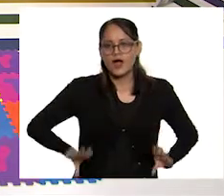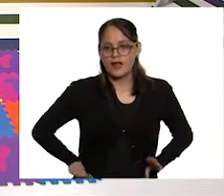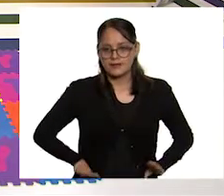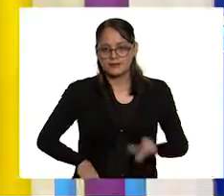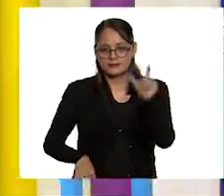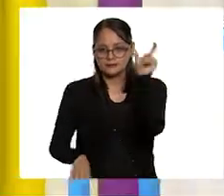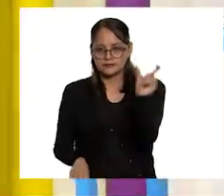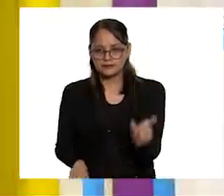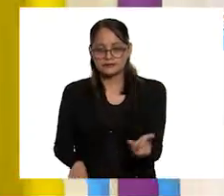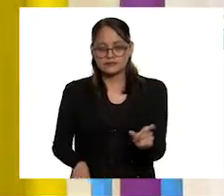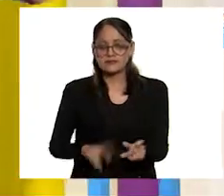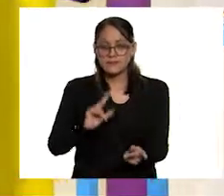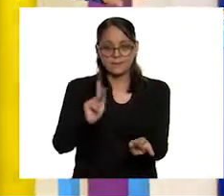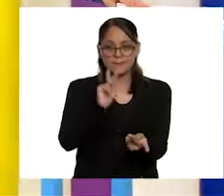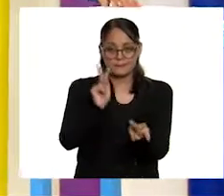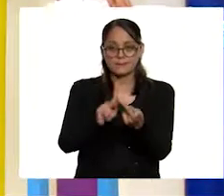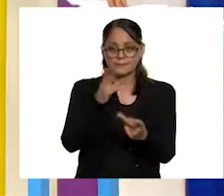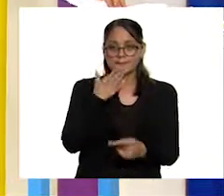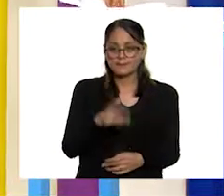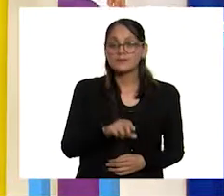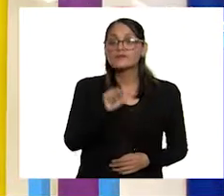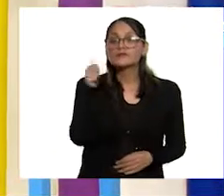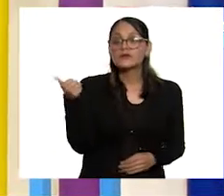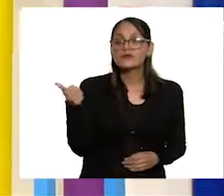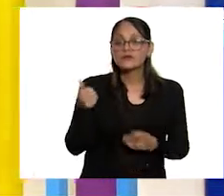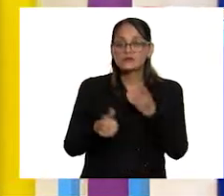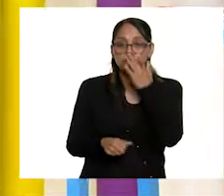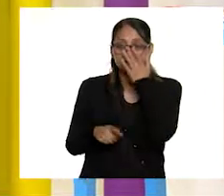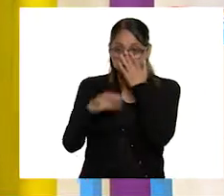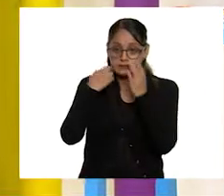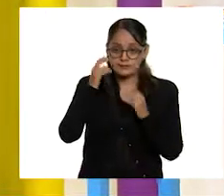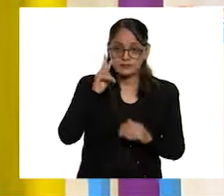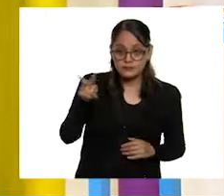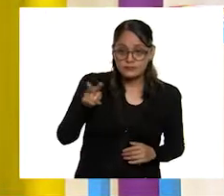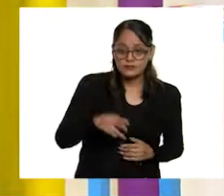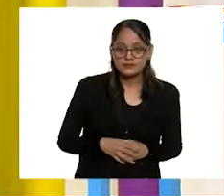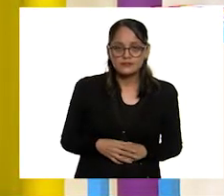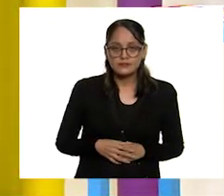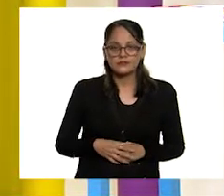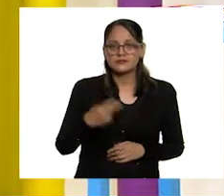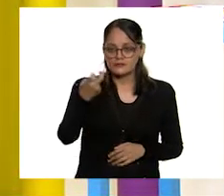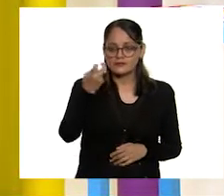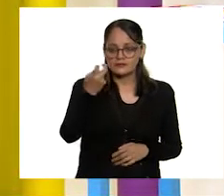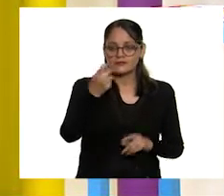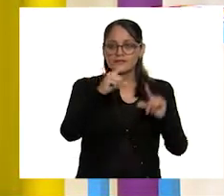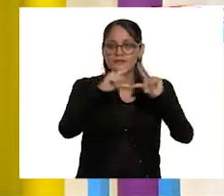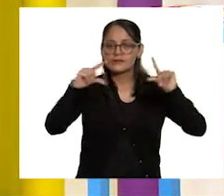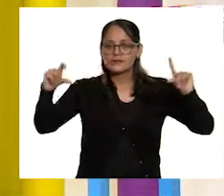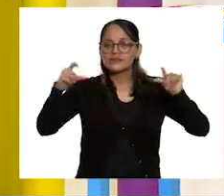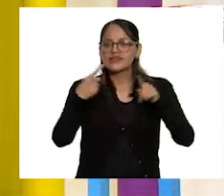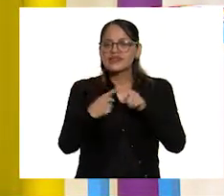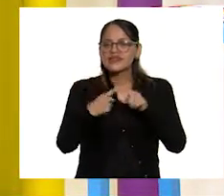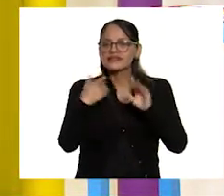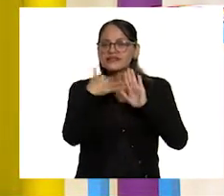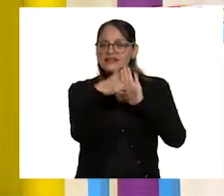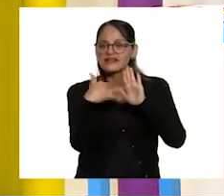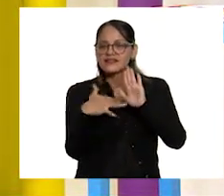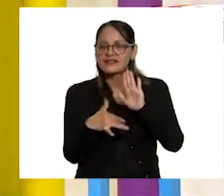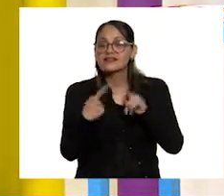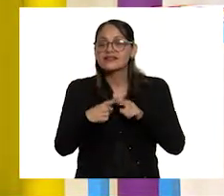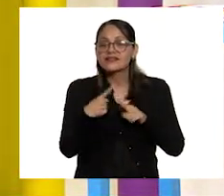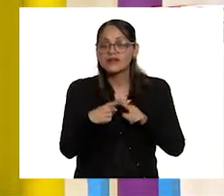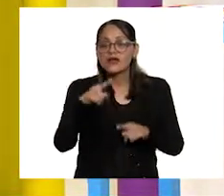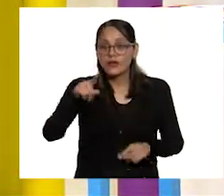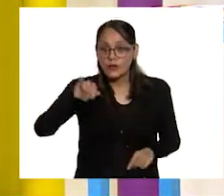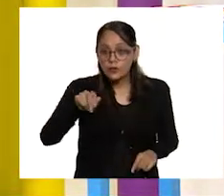de personalidad. Perfecto. Tenemos otra. ¿Quieren verla? Es esta. A ver, ¿quién alcanza a leer? A